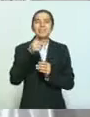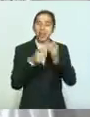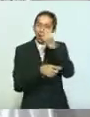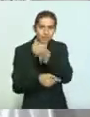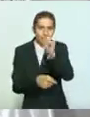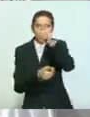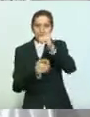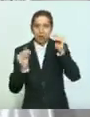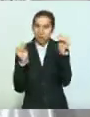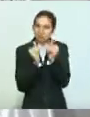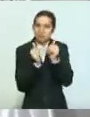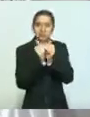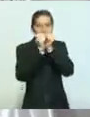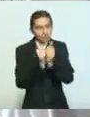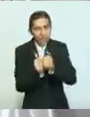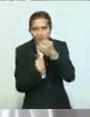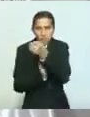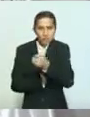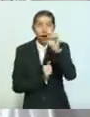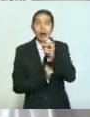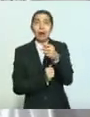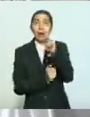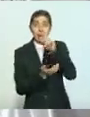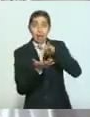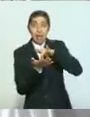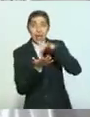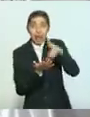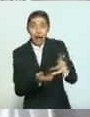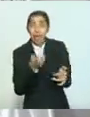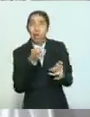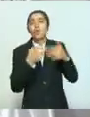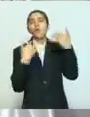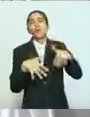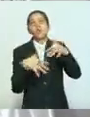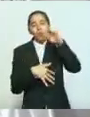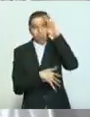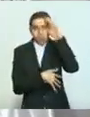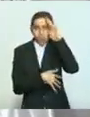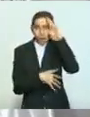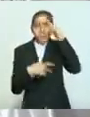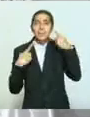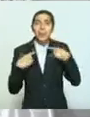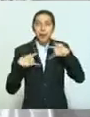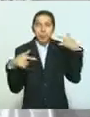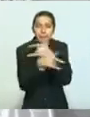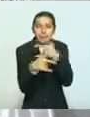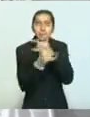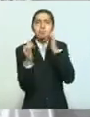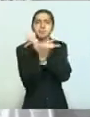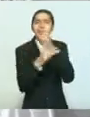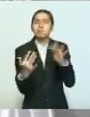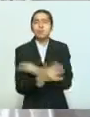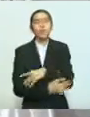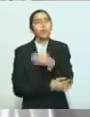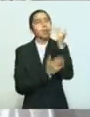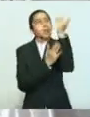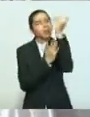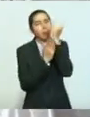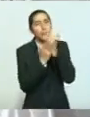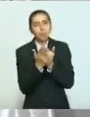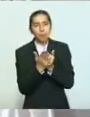obligatorio. Gracias a ello, la circulación de personas se ha reducido de manera muy